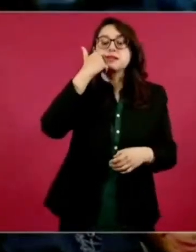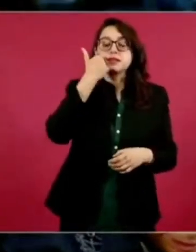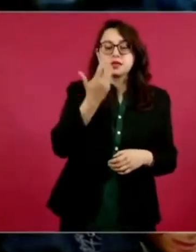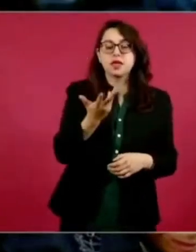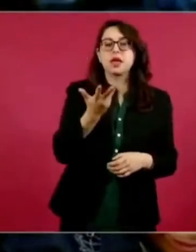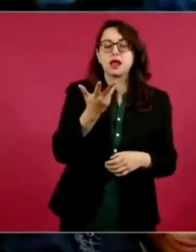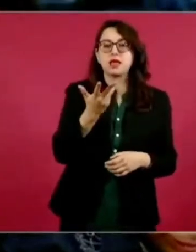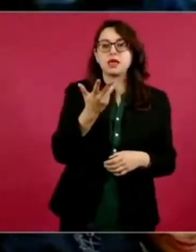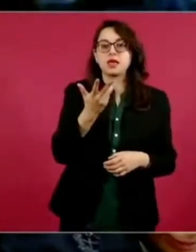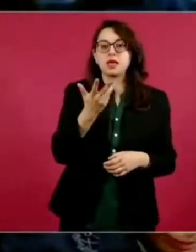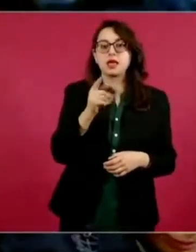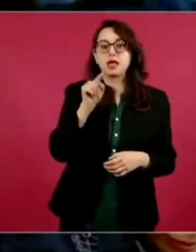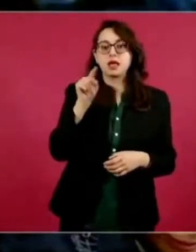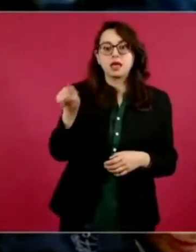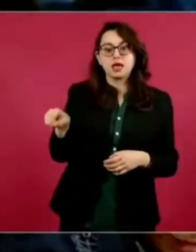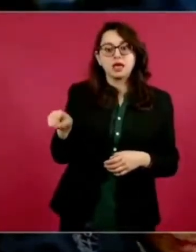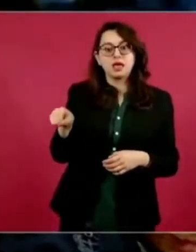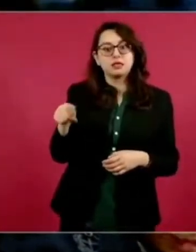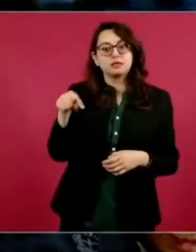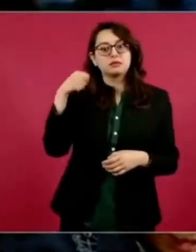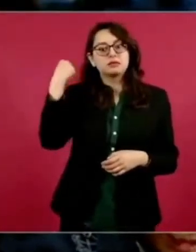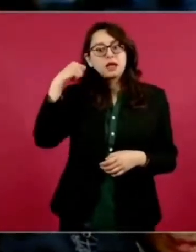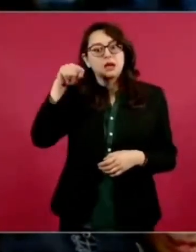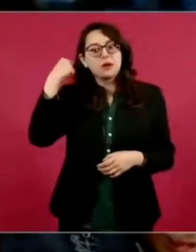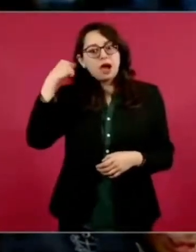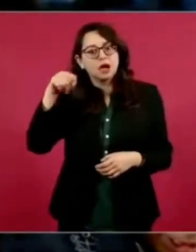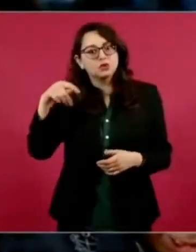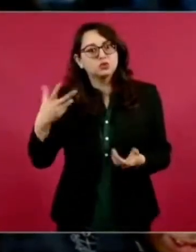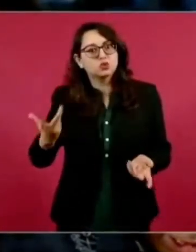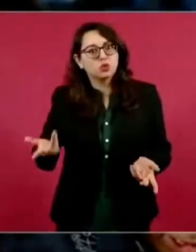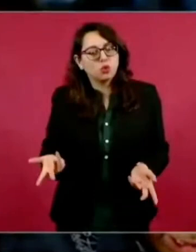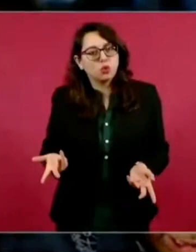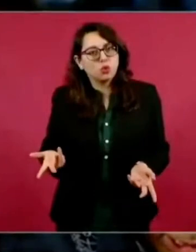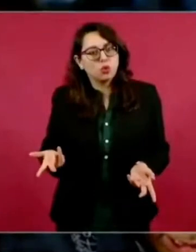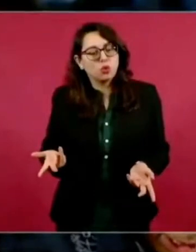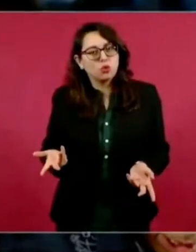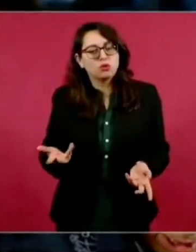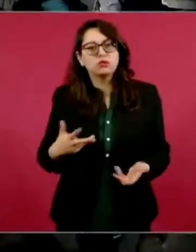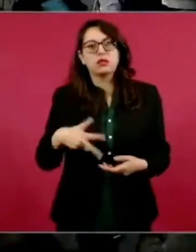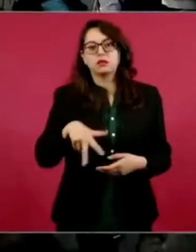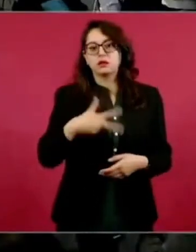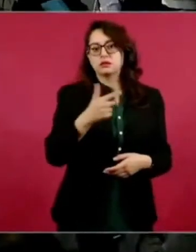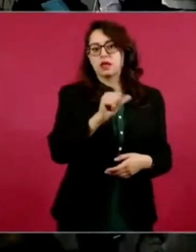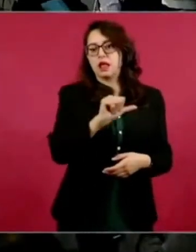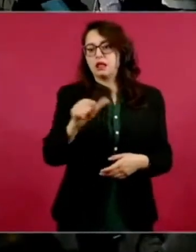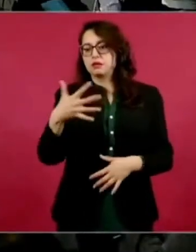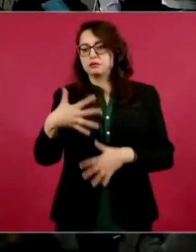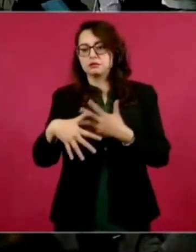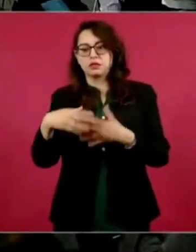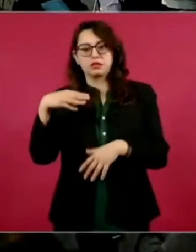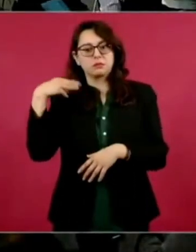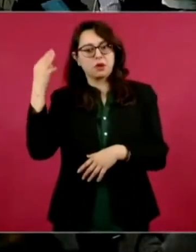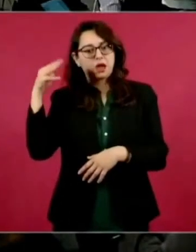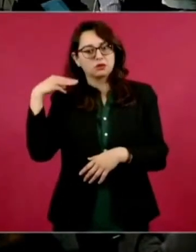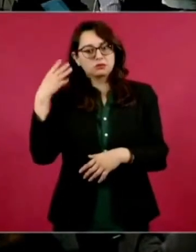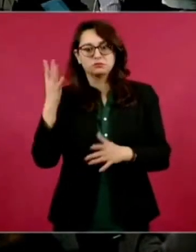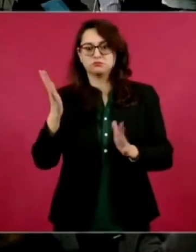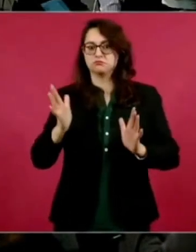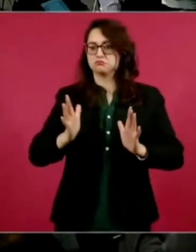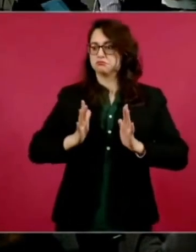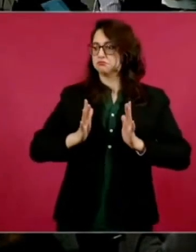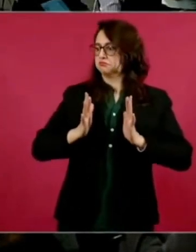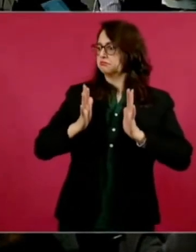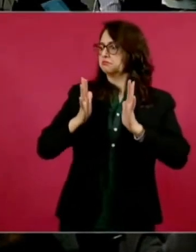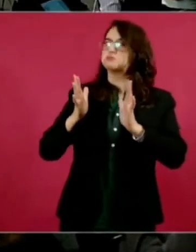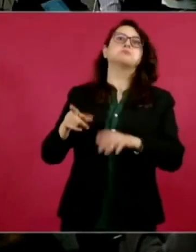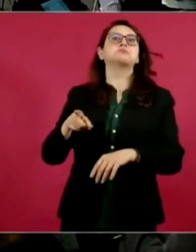13 al 15 de marzo allá en Villahermosa, Tabasco. Pues ahí, pues obviamente, Tabasco también se